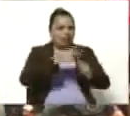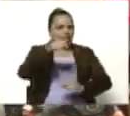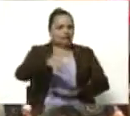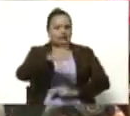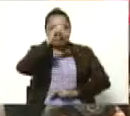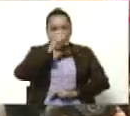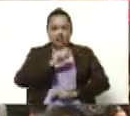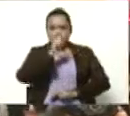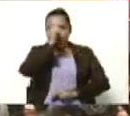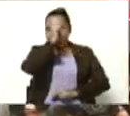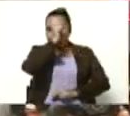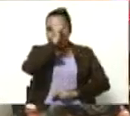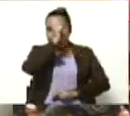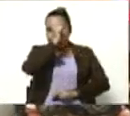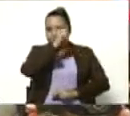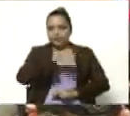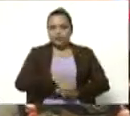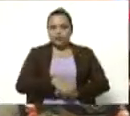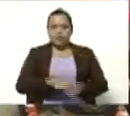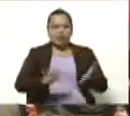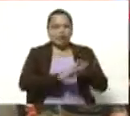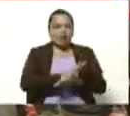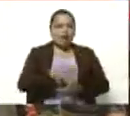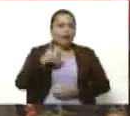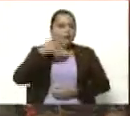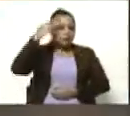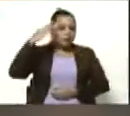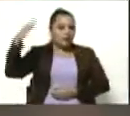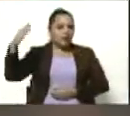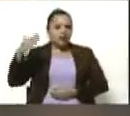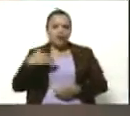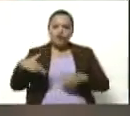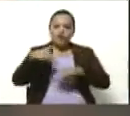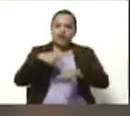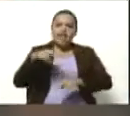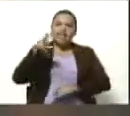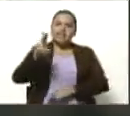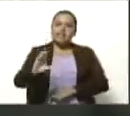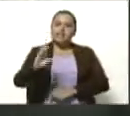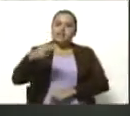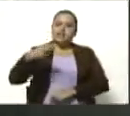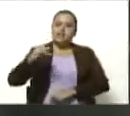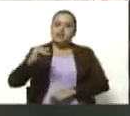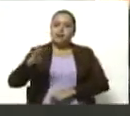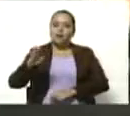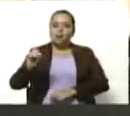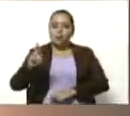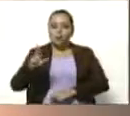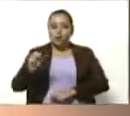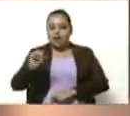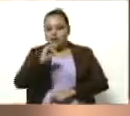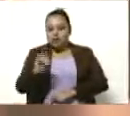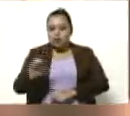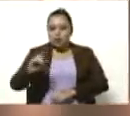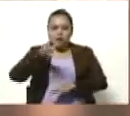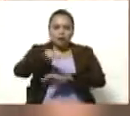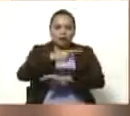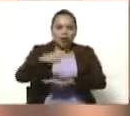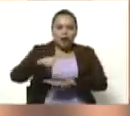mi delirio sobre el chingorazo es el poema que cumple los 200 años de nuestro